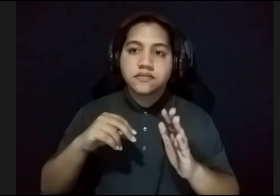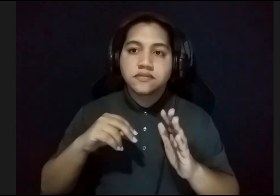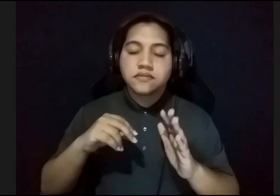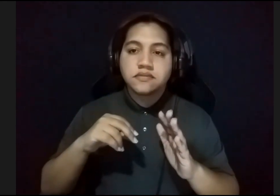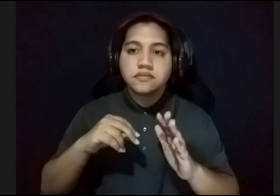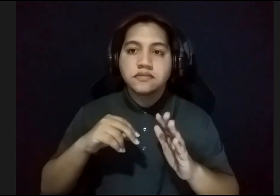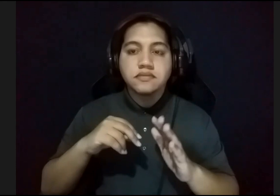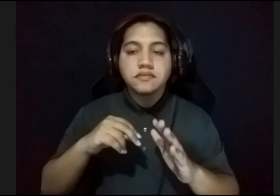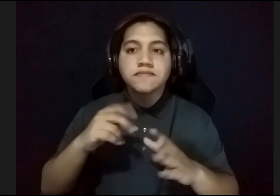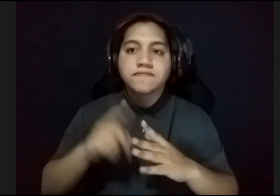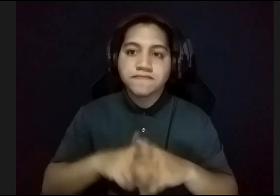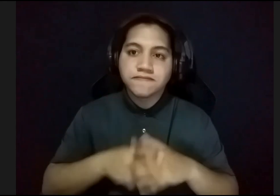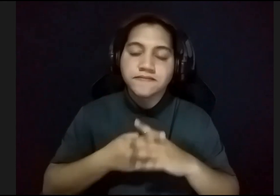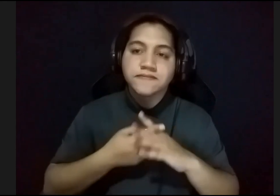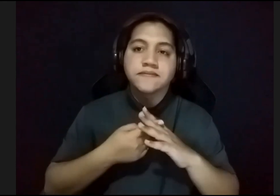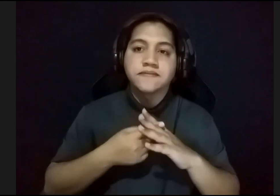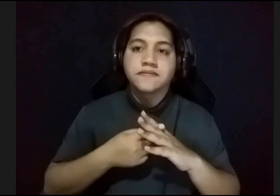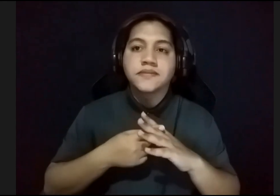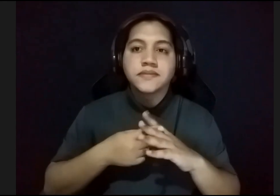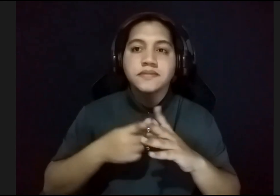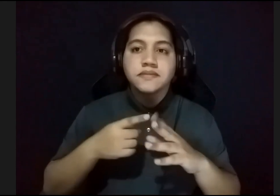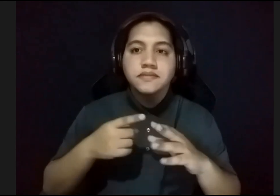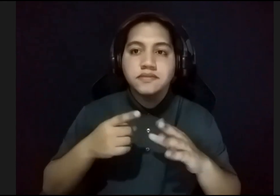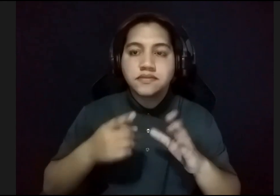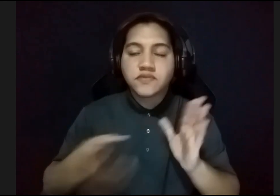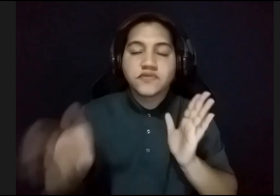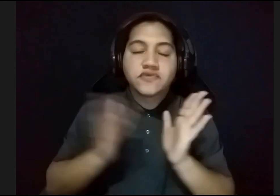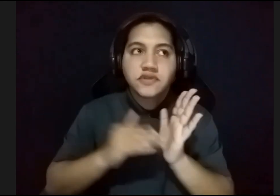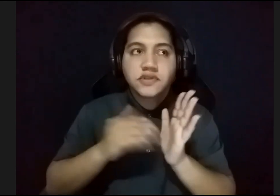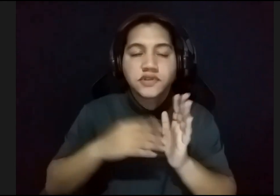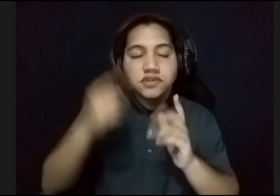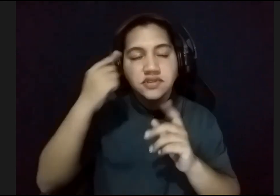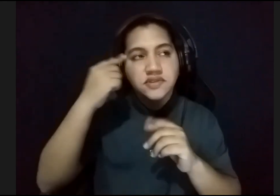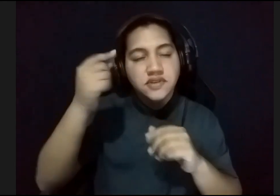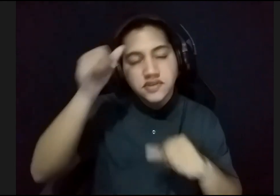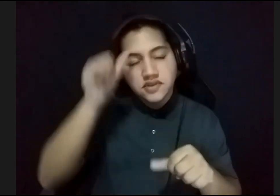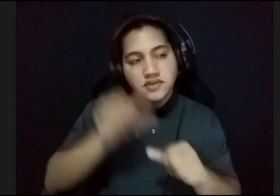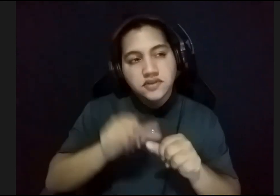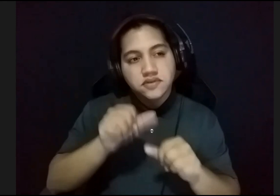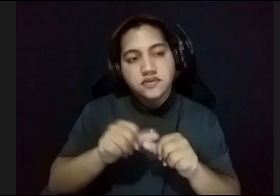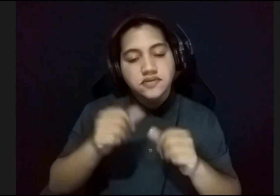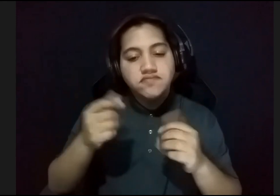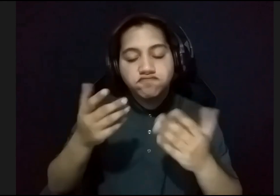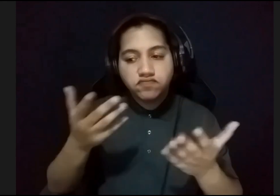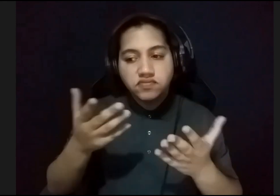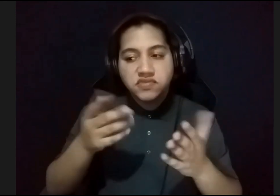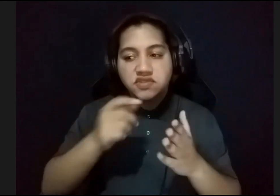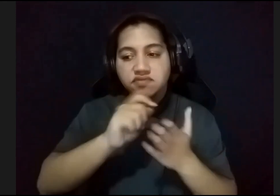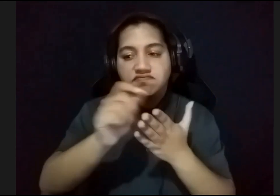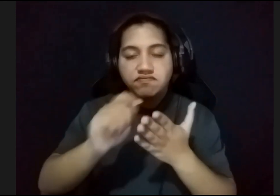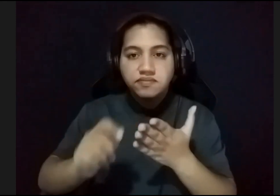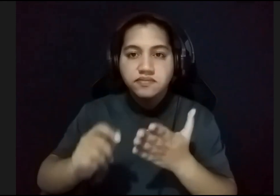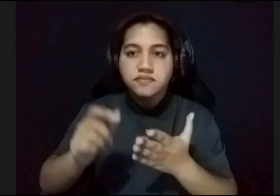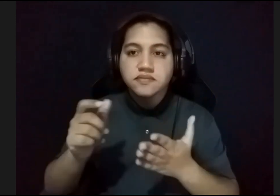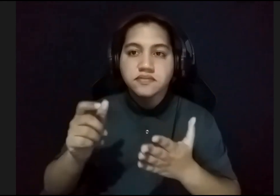tuvo que empezar a recordar que era lo que él había boceteado, por decir la palabra